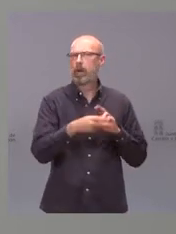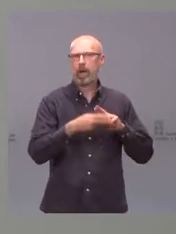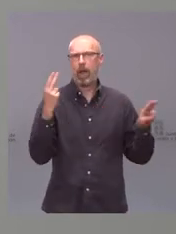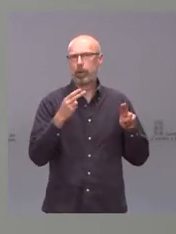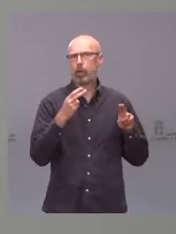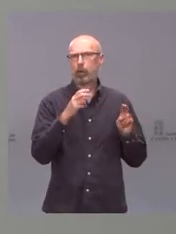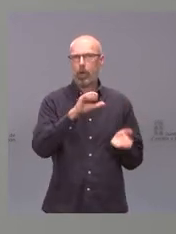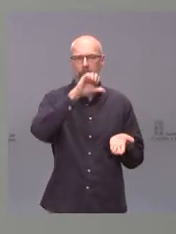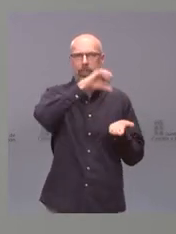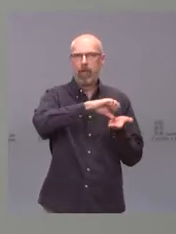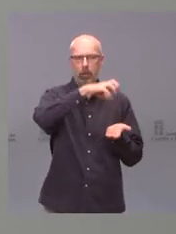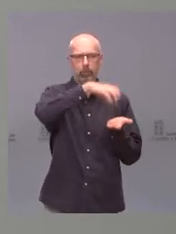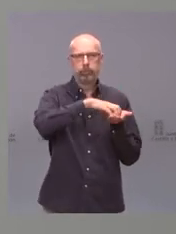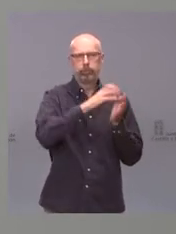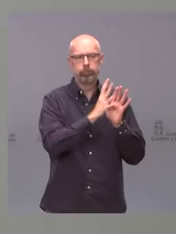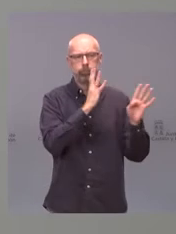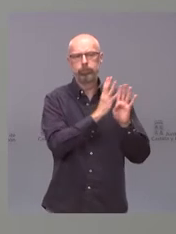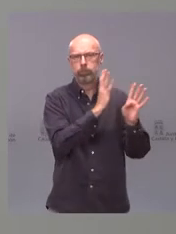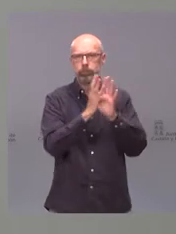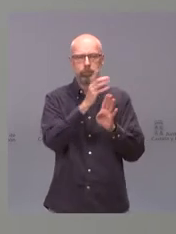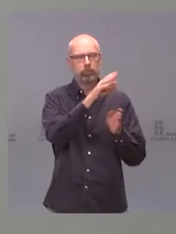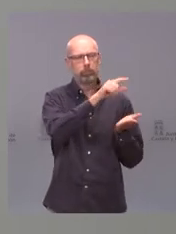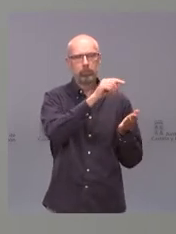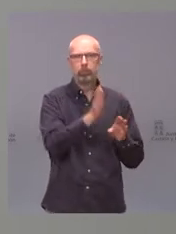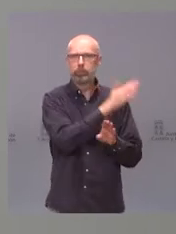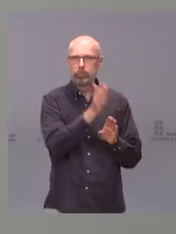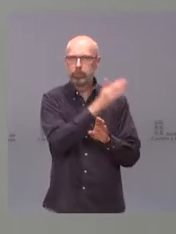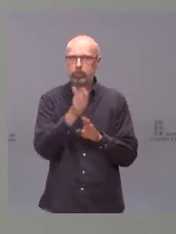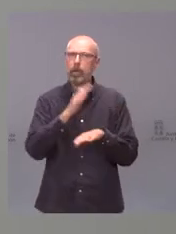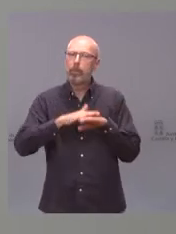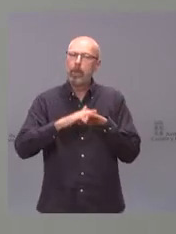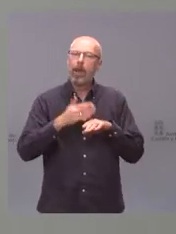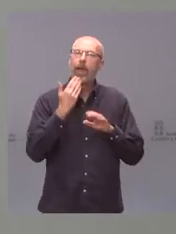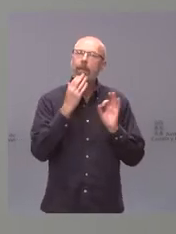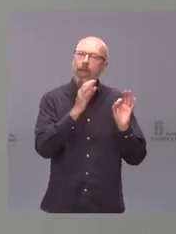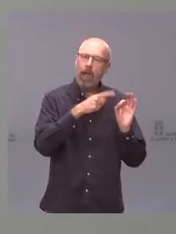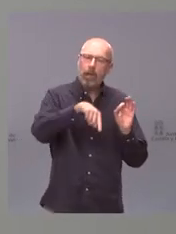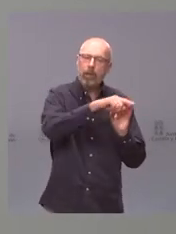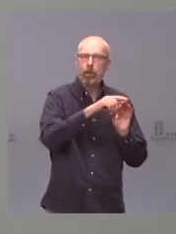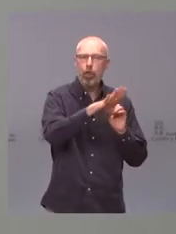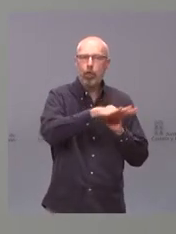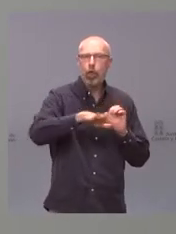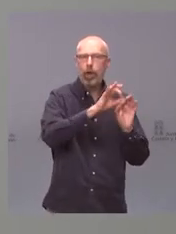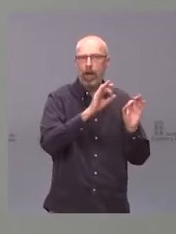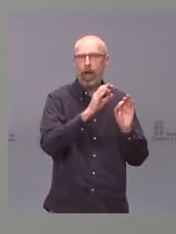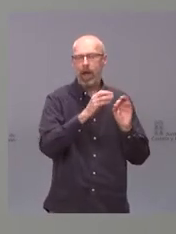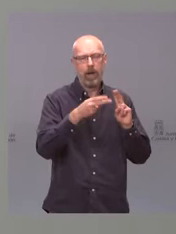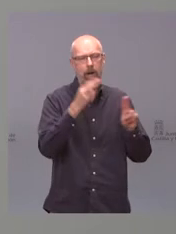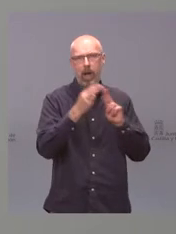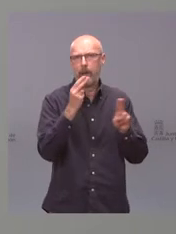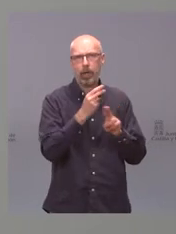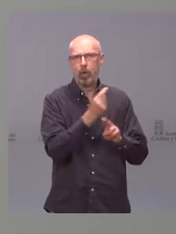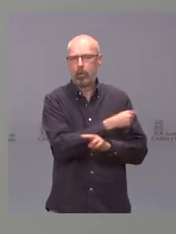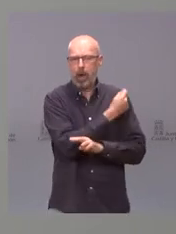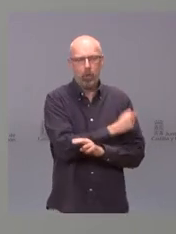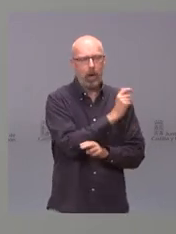nos permite vacunar a la población de una determinada edad de varias zonas básicas o municipios, pese a las limitaciones logísticas